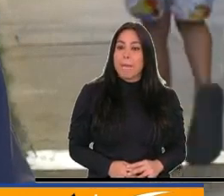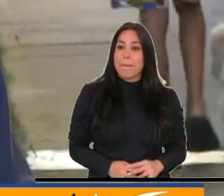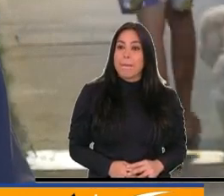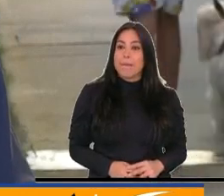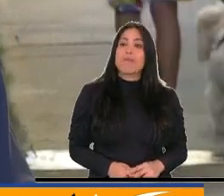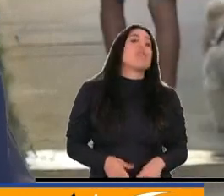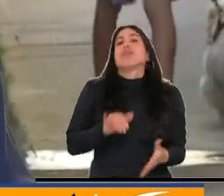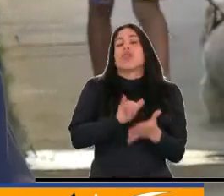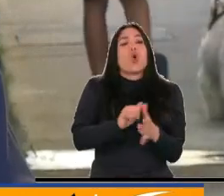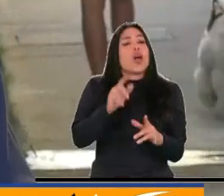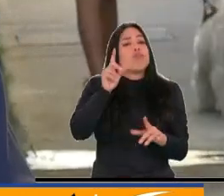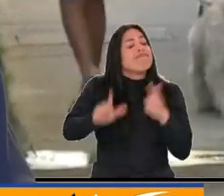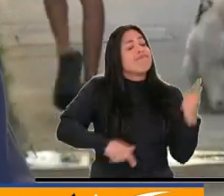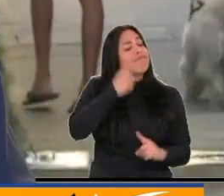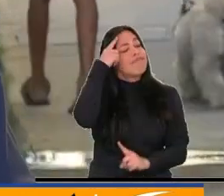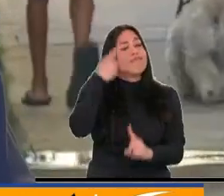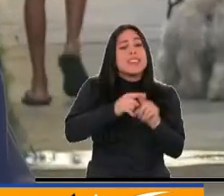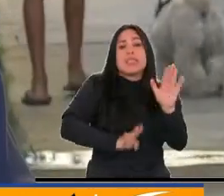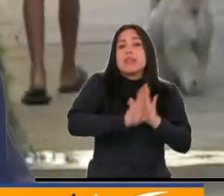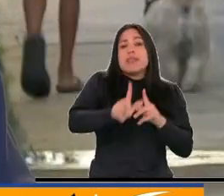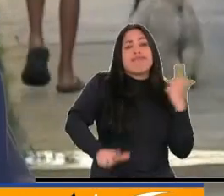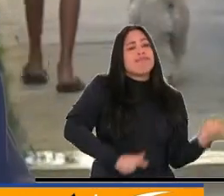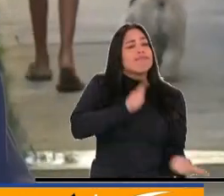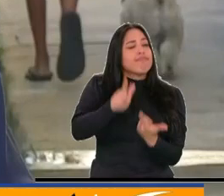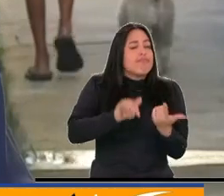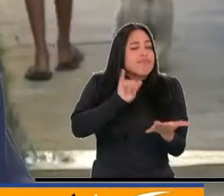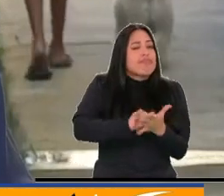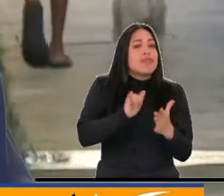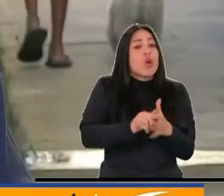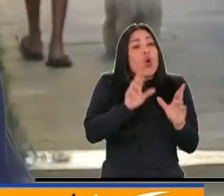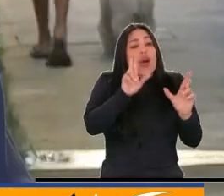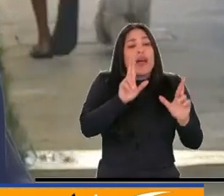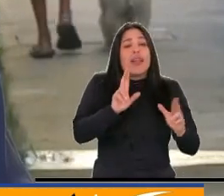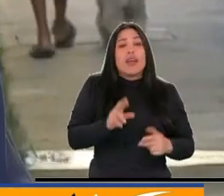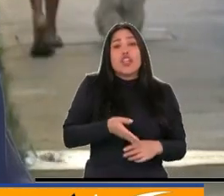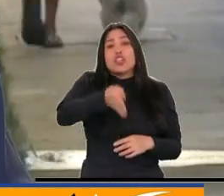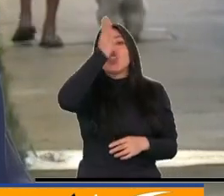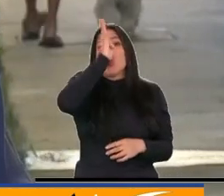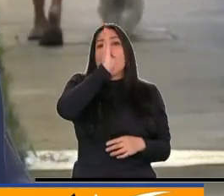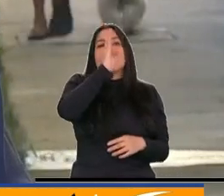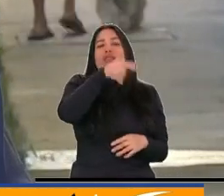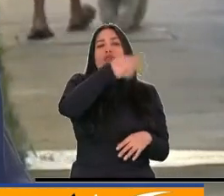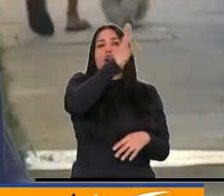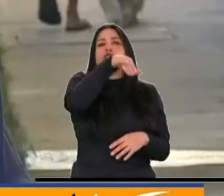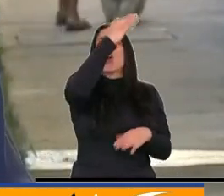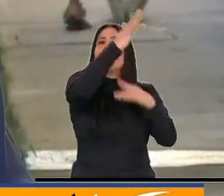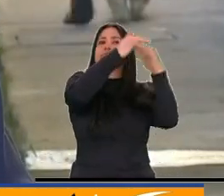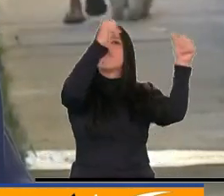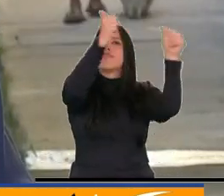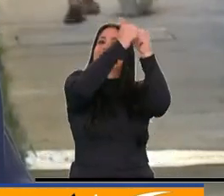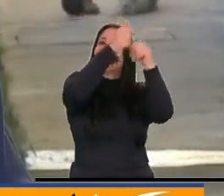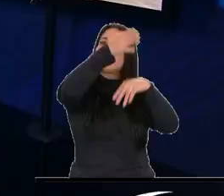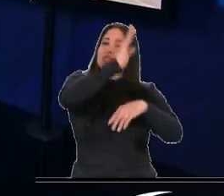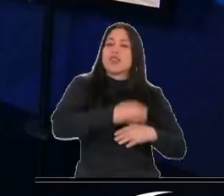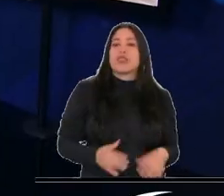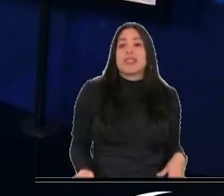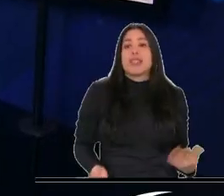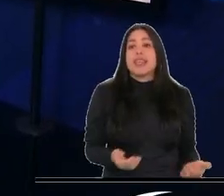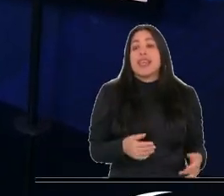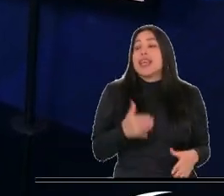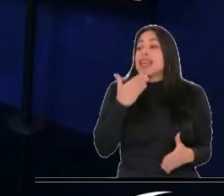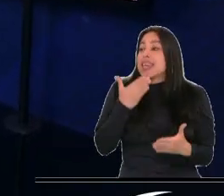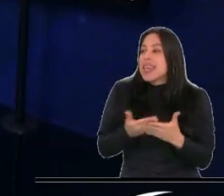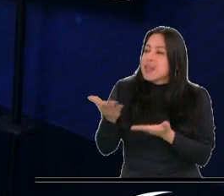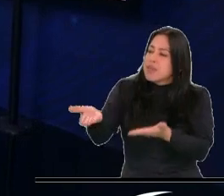seguir adelante y siempre desear de que Dios lo tenga en su santo reino. Hermenegildo, muchas gracias,